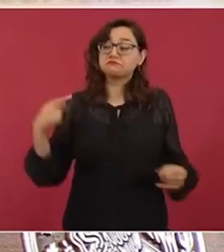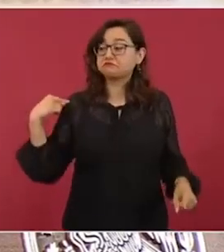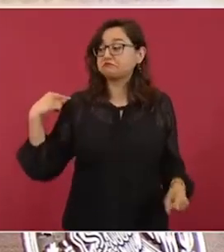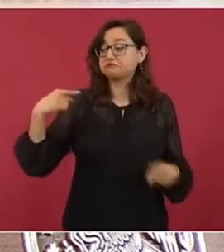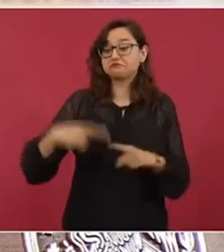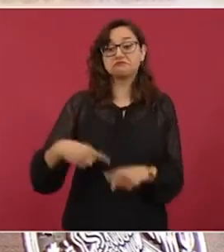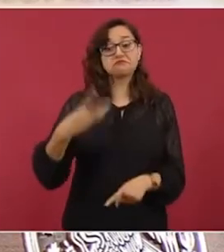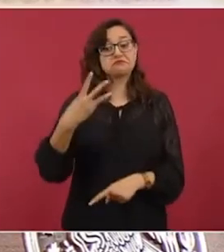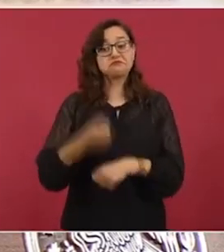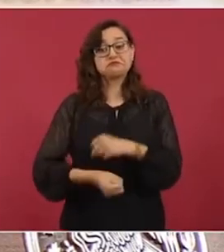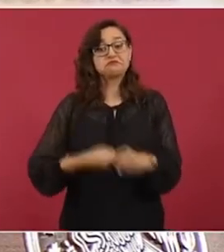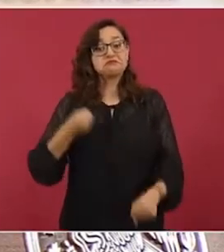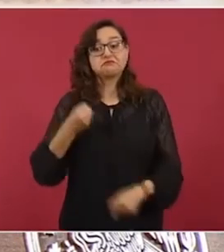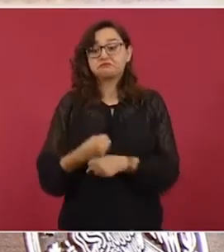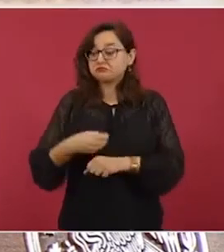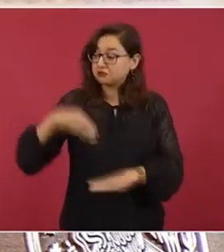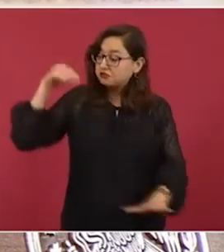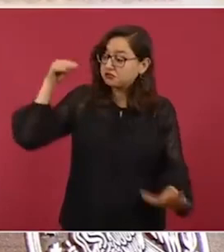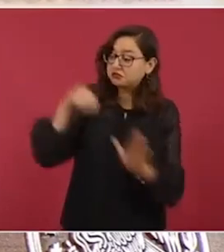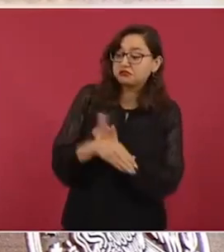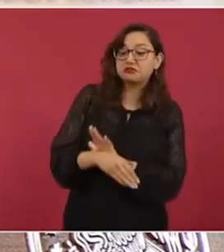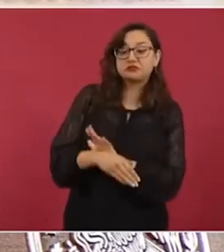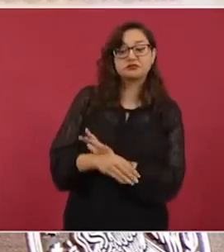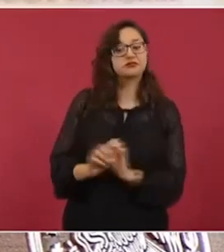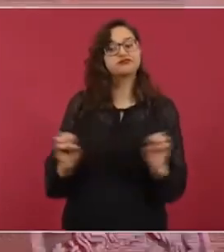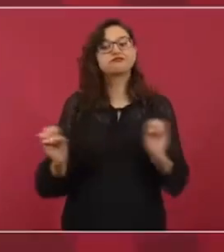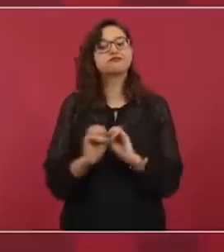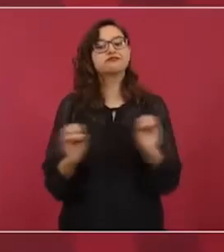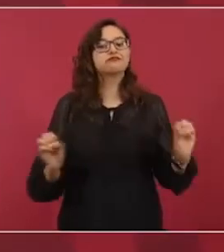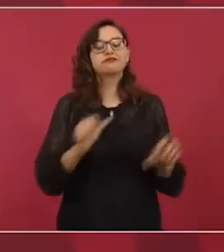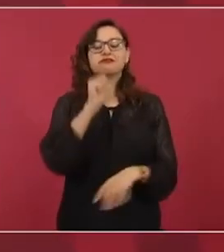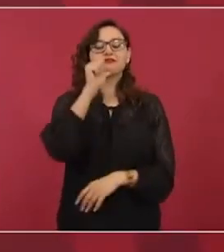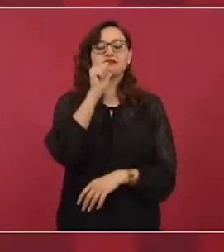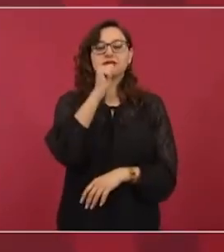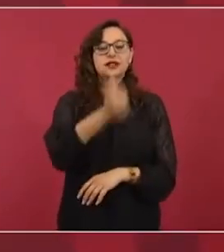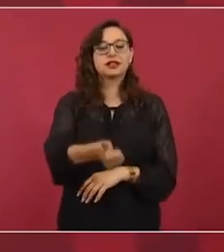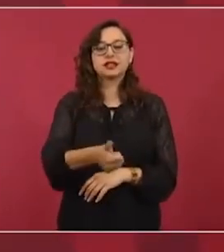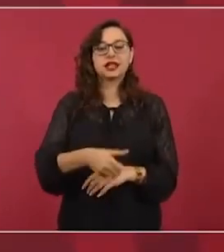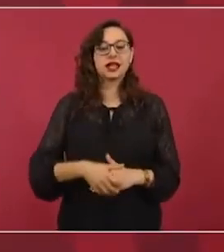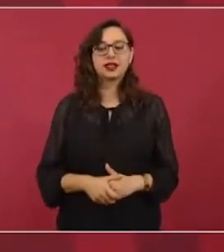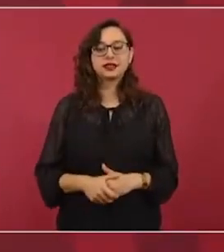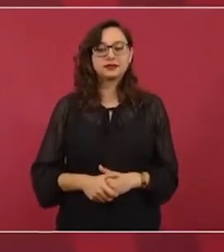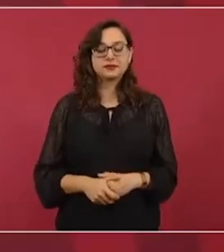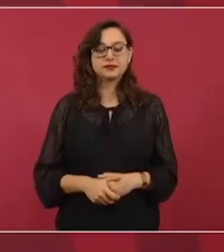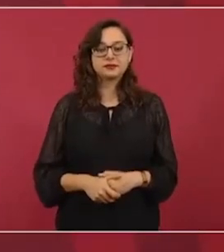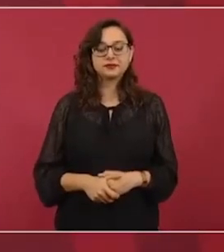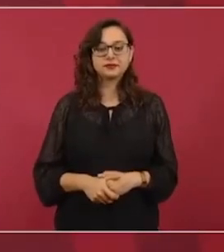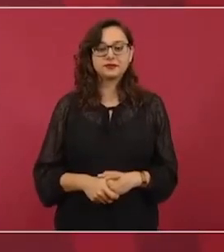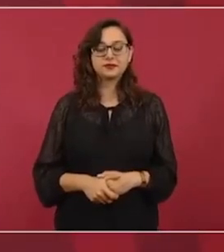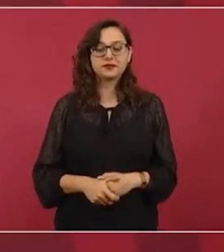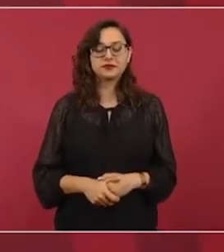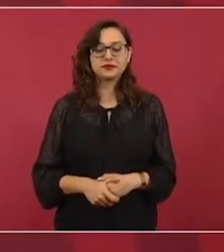ni siquiera nos ha arrastrado nada. Pero